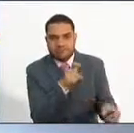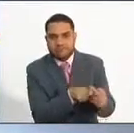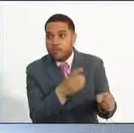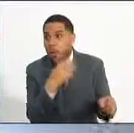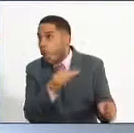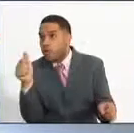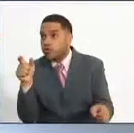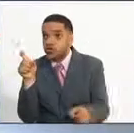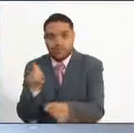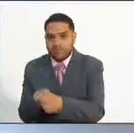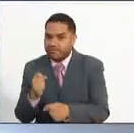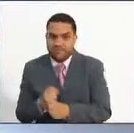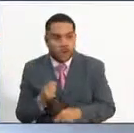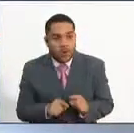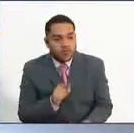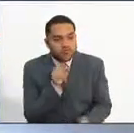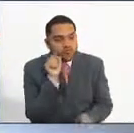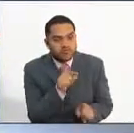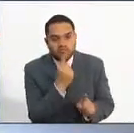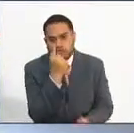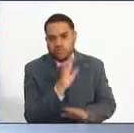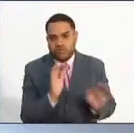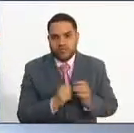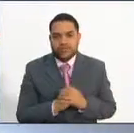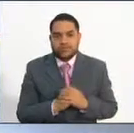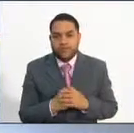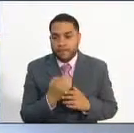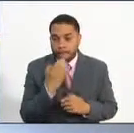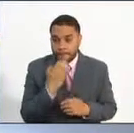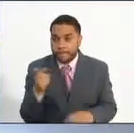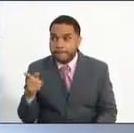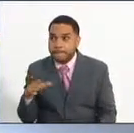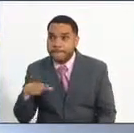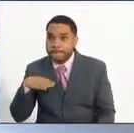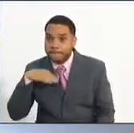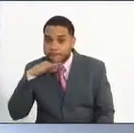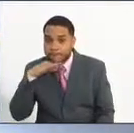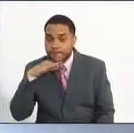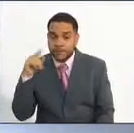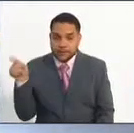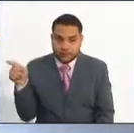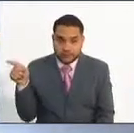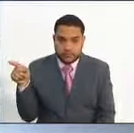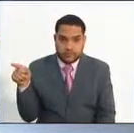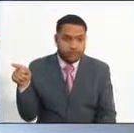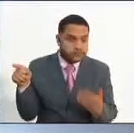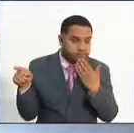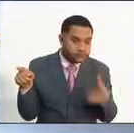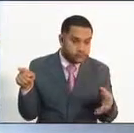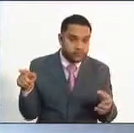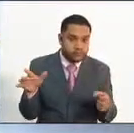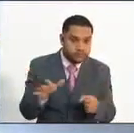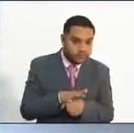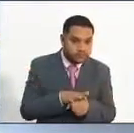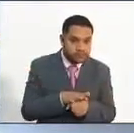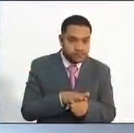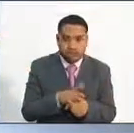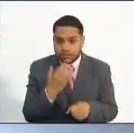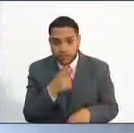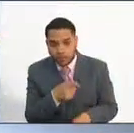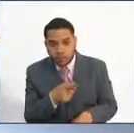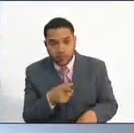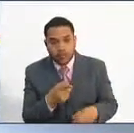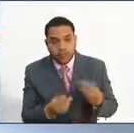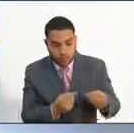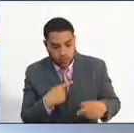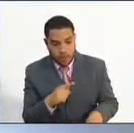si da la casualidad que alguno de los vacantes está disponible y la posición del elegible es cercana, está en el